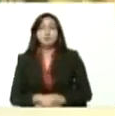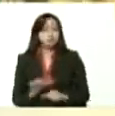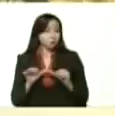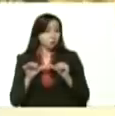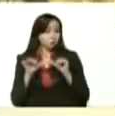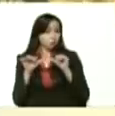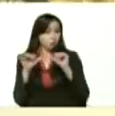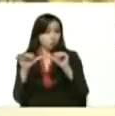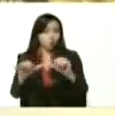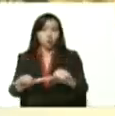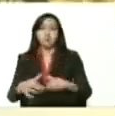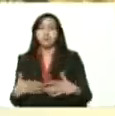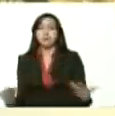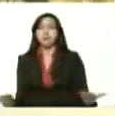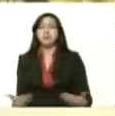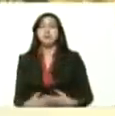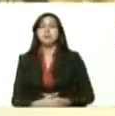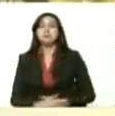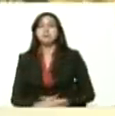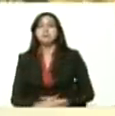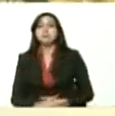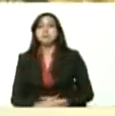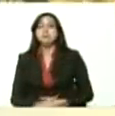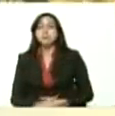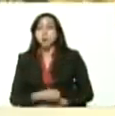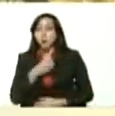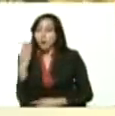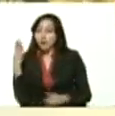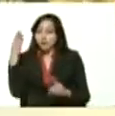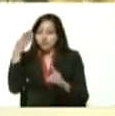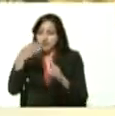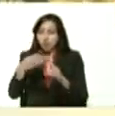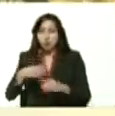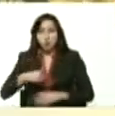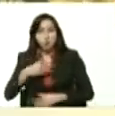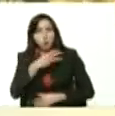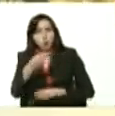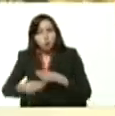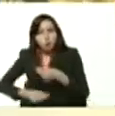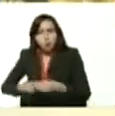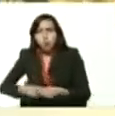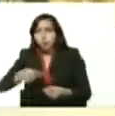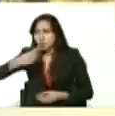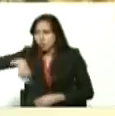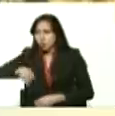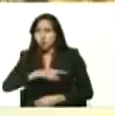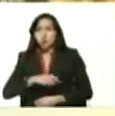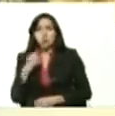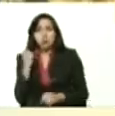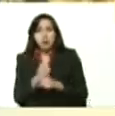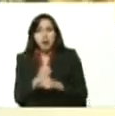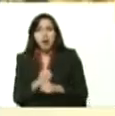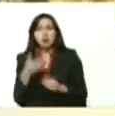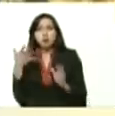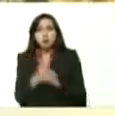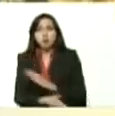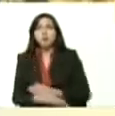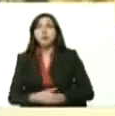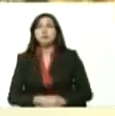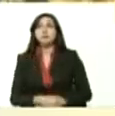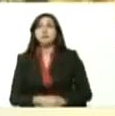ahí vamos ha sido una gran meta que me he fijado y nos hemos fijado para este año el consejo